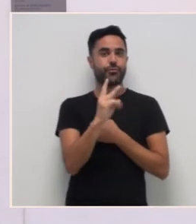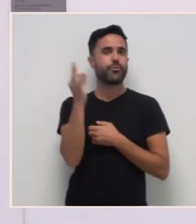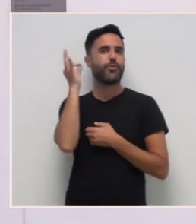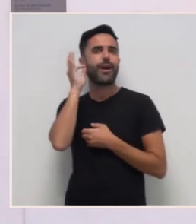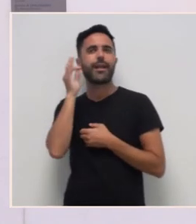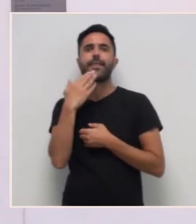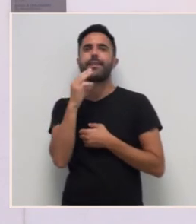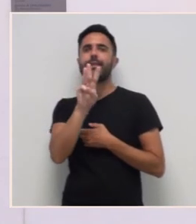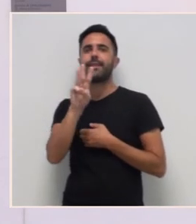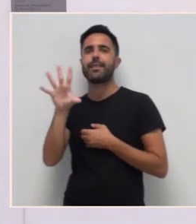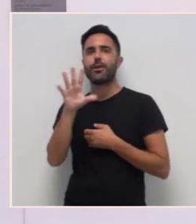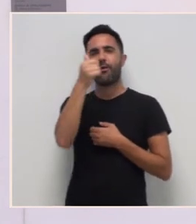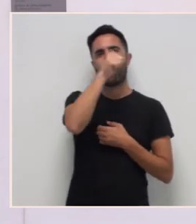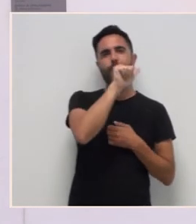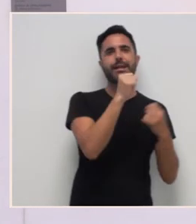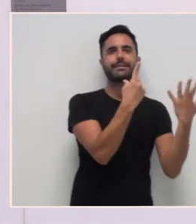en segundas nuncias.